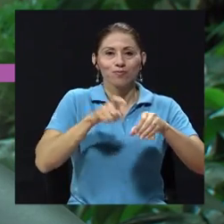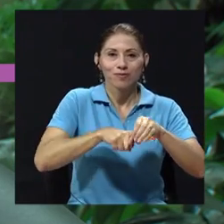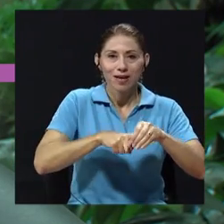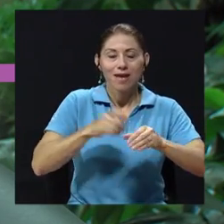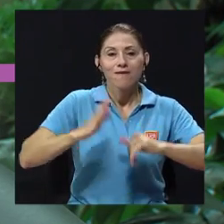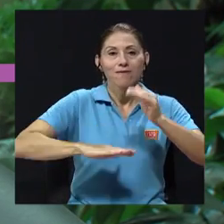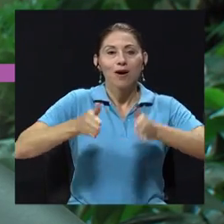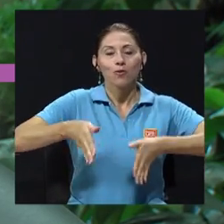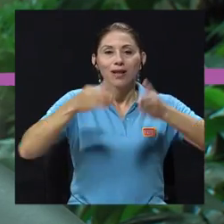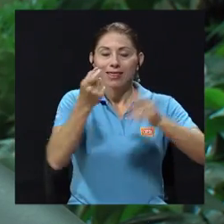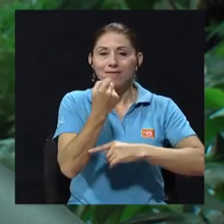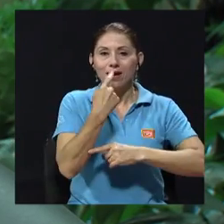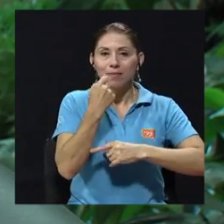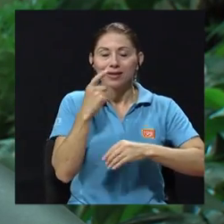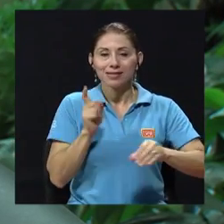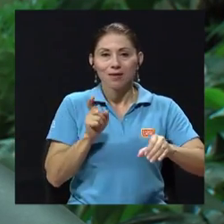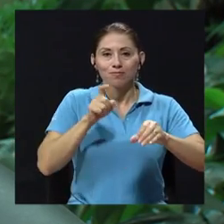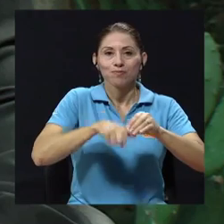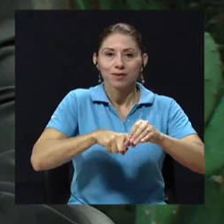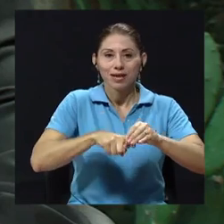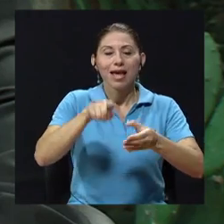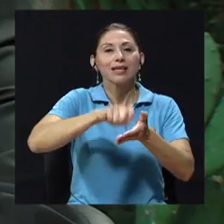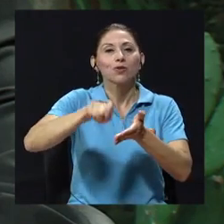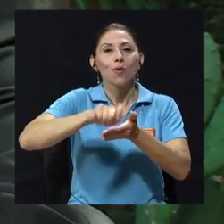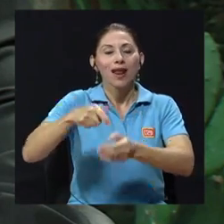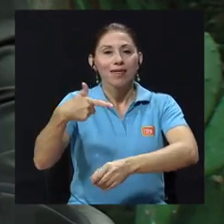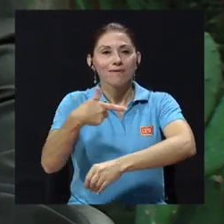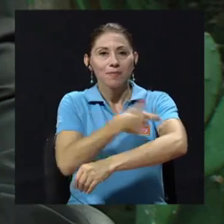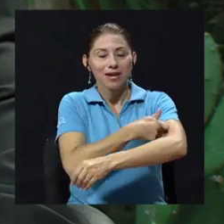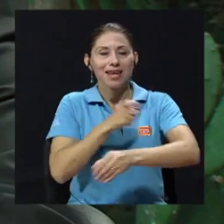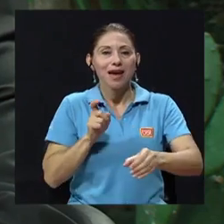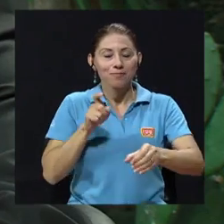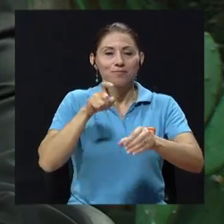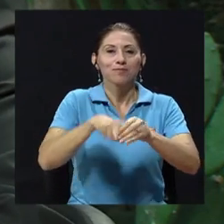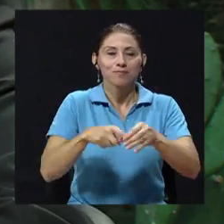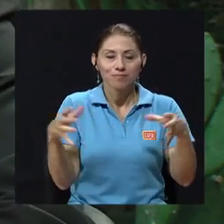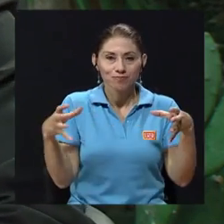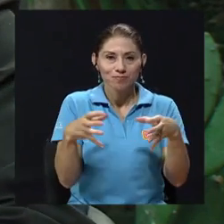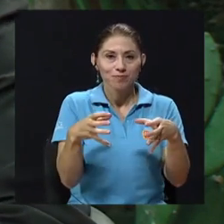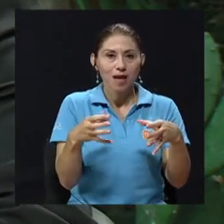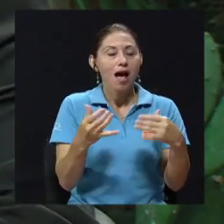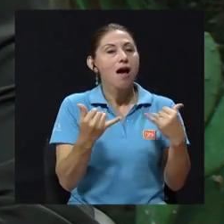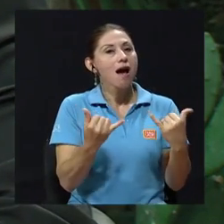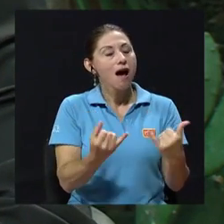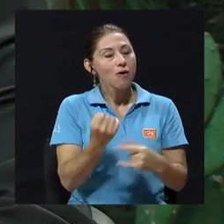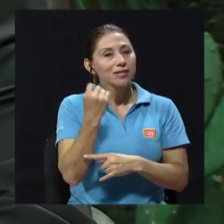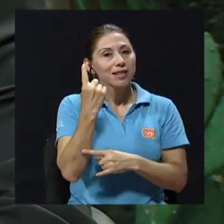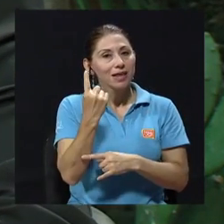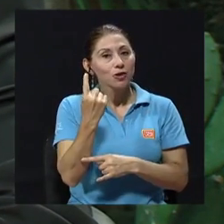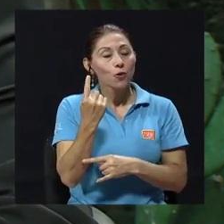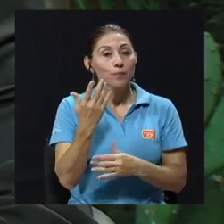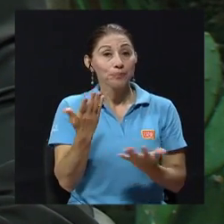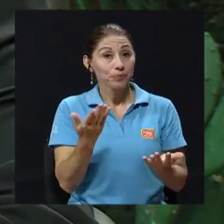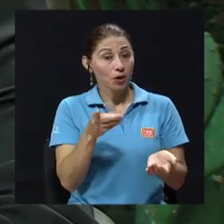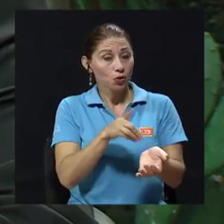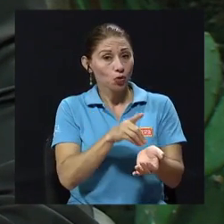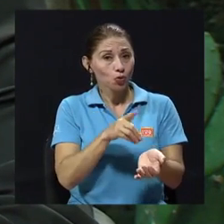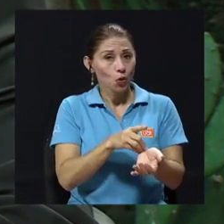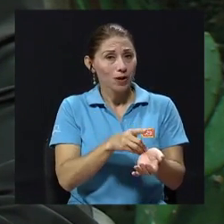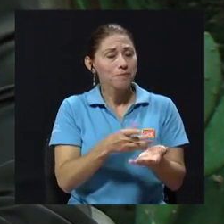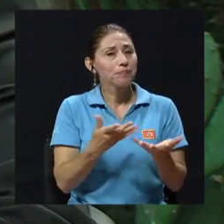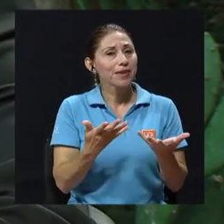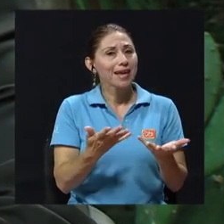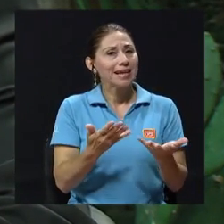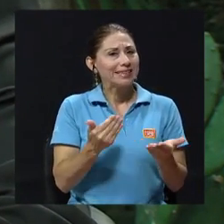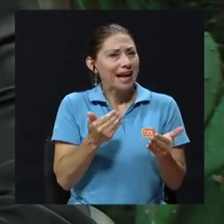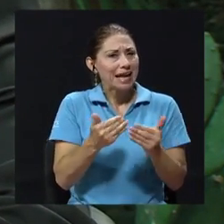Farmacia y la Escuela de Enfermería. Claro, ahora sí entiendo. Y, doctora, tal vez usted, ya